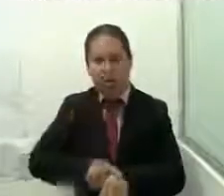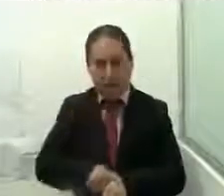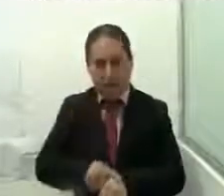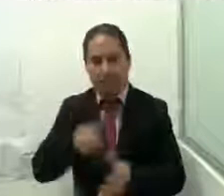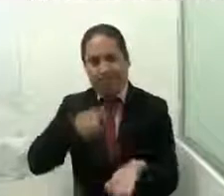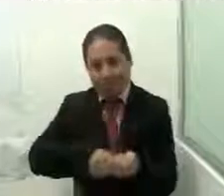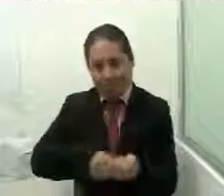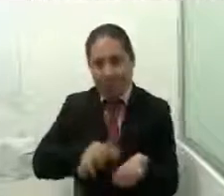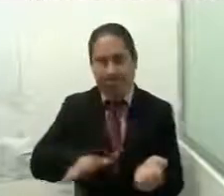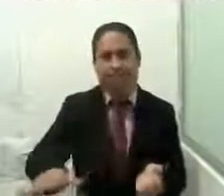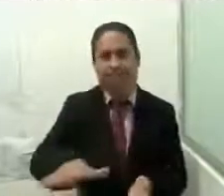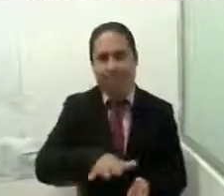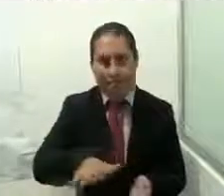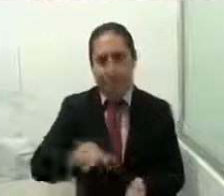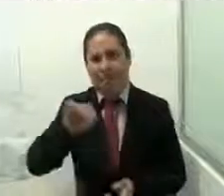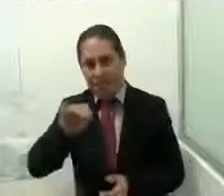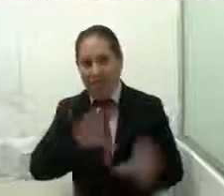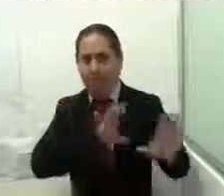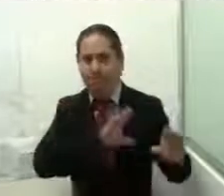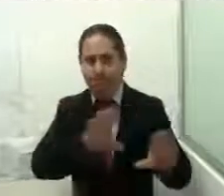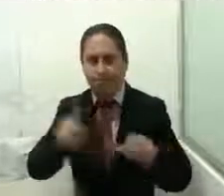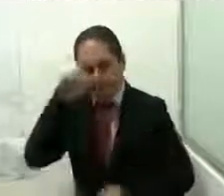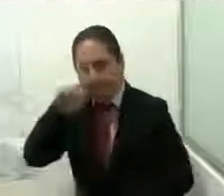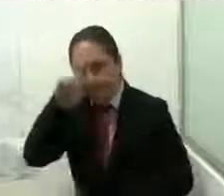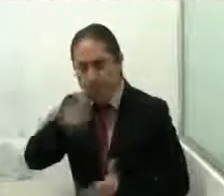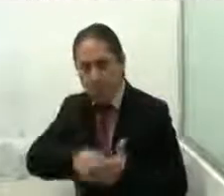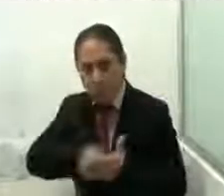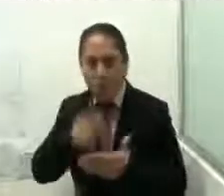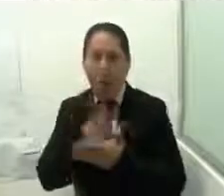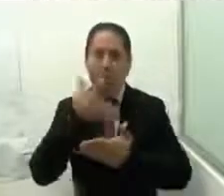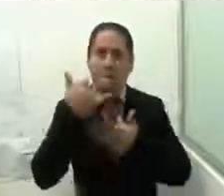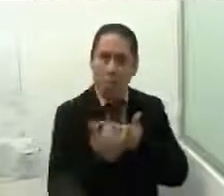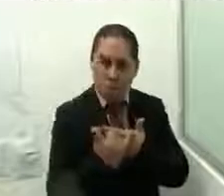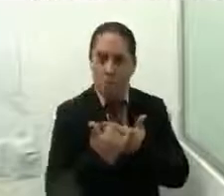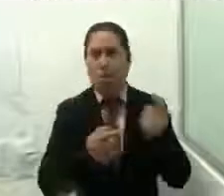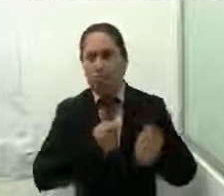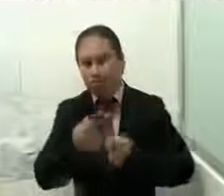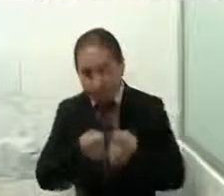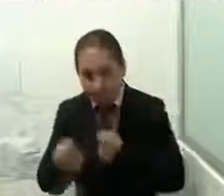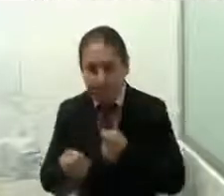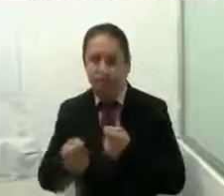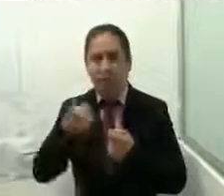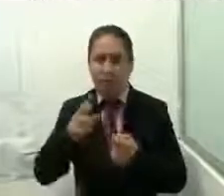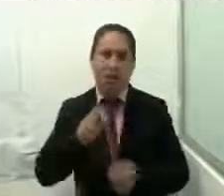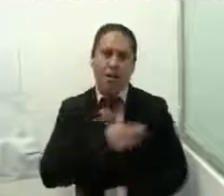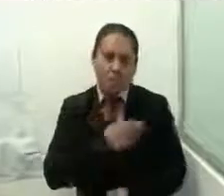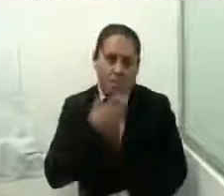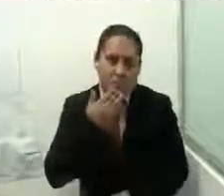informa, se realizaron asesorías y seguimientos a proyectos productivos, beneficiando a las mujeres del Estado.